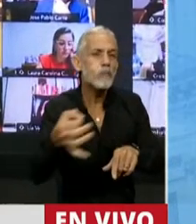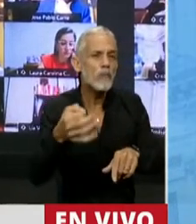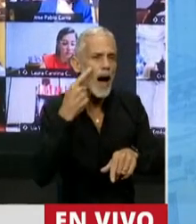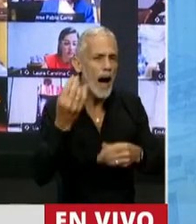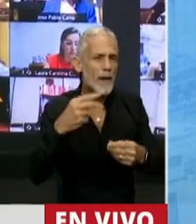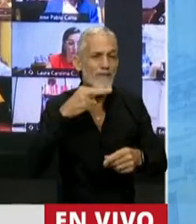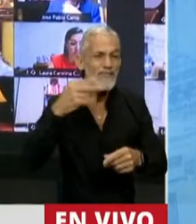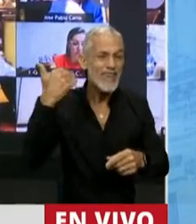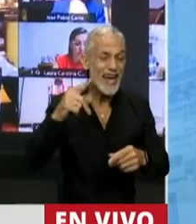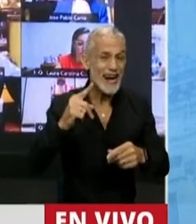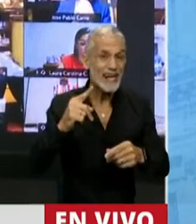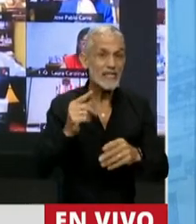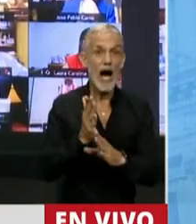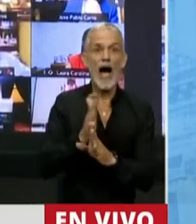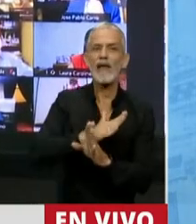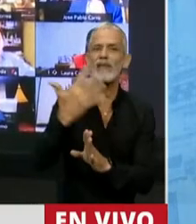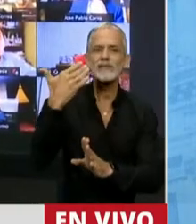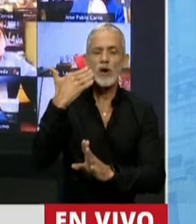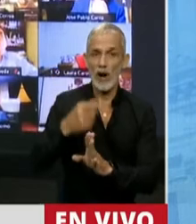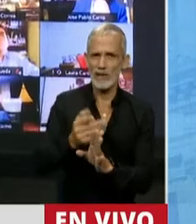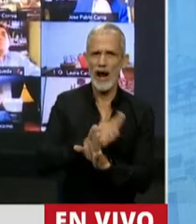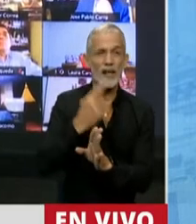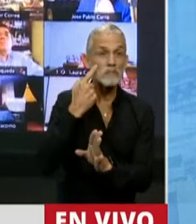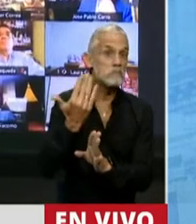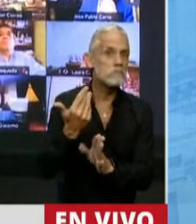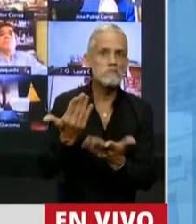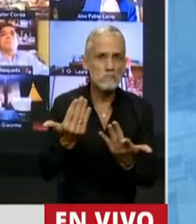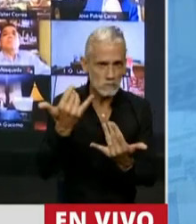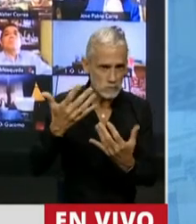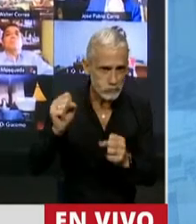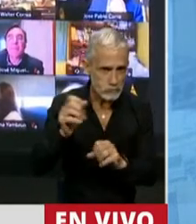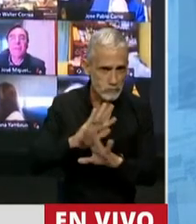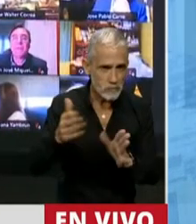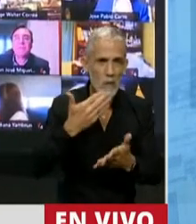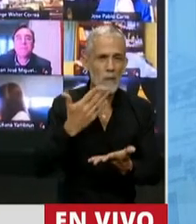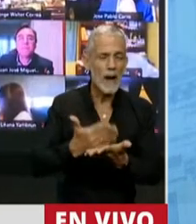entrado el día viernes antes de que entre, de que cierre